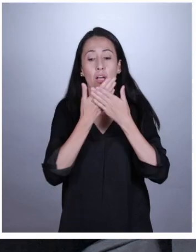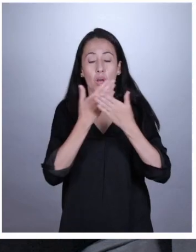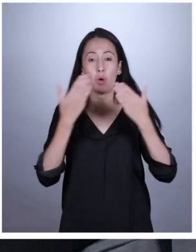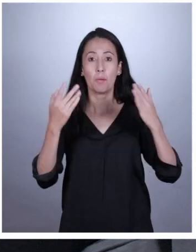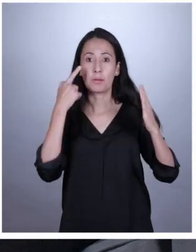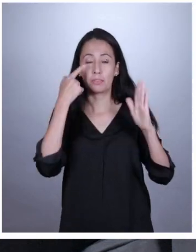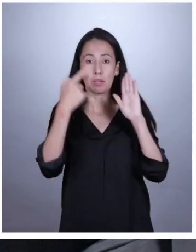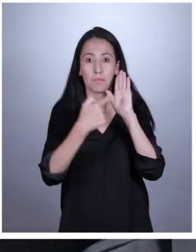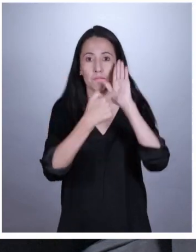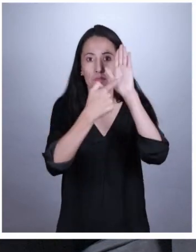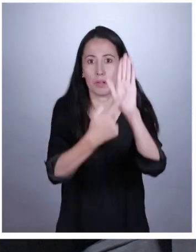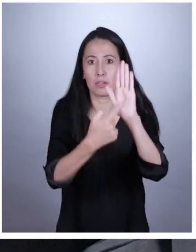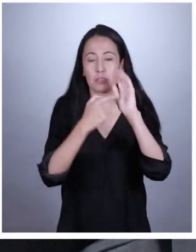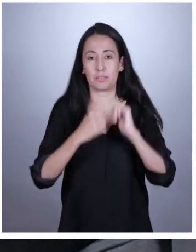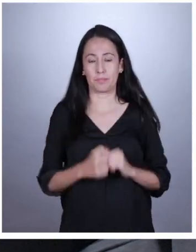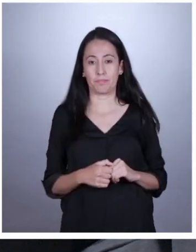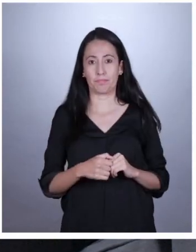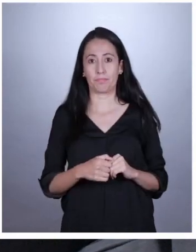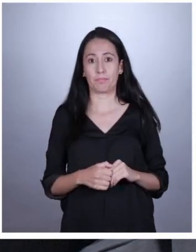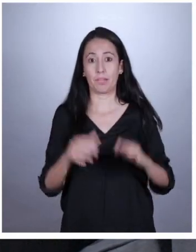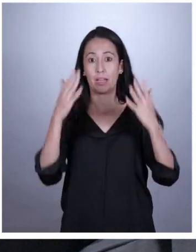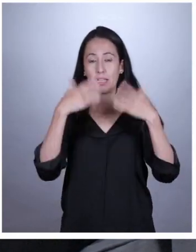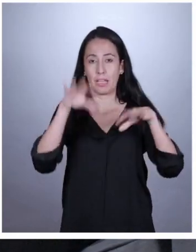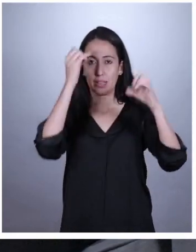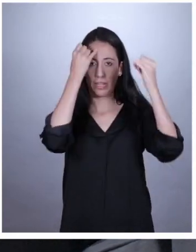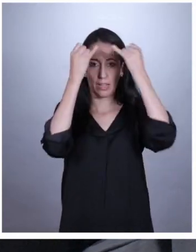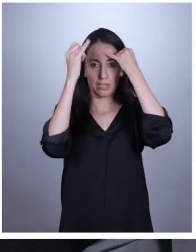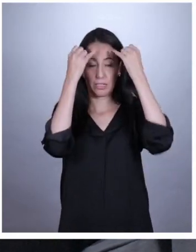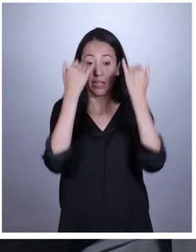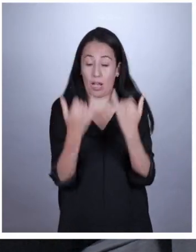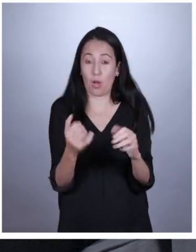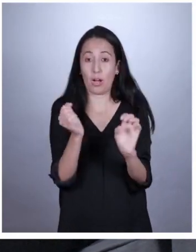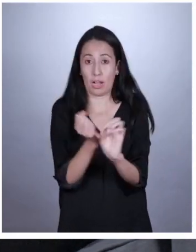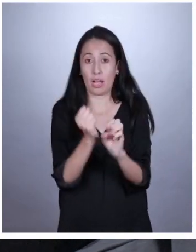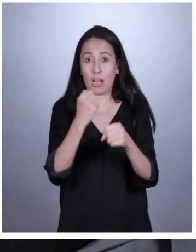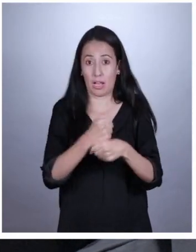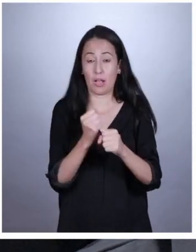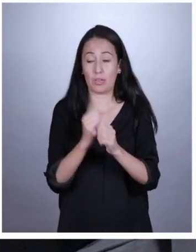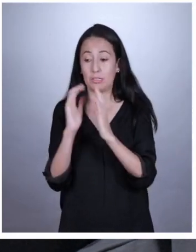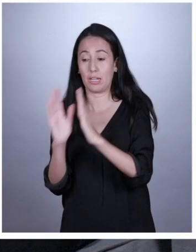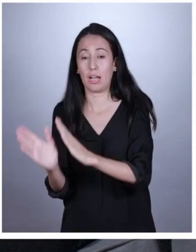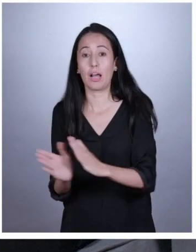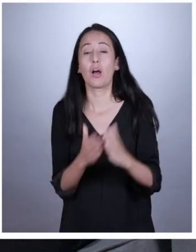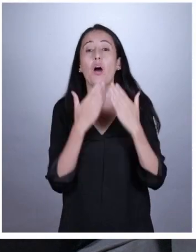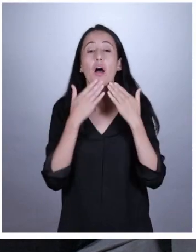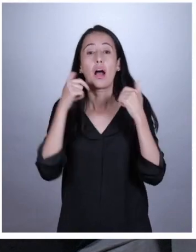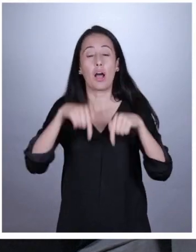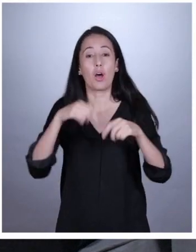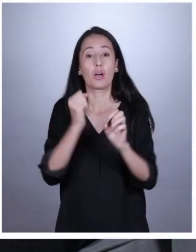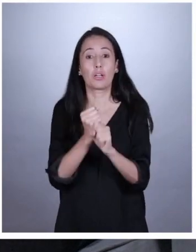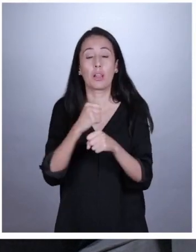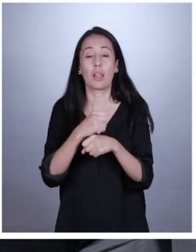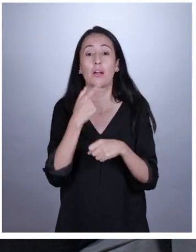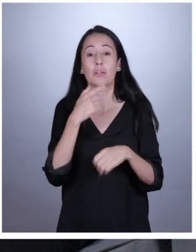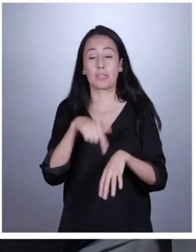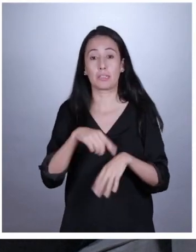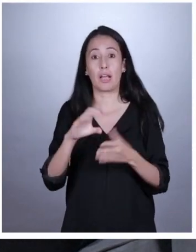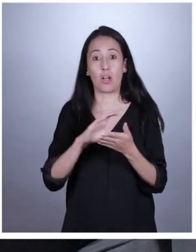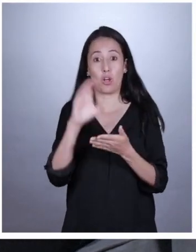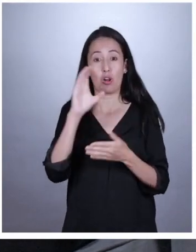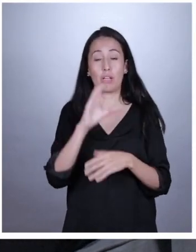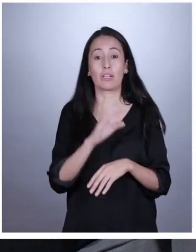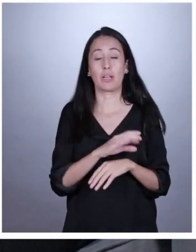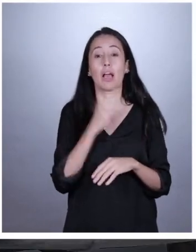todas esas cosas sean visibilizadas. Ya tienes las ideas. Ahora, ¿podemos juntarnos para comenzar aquí mismo en